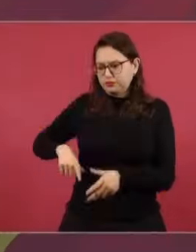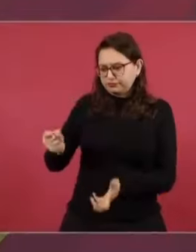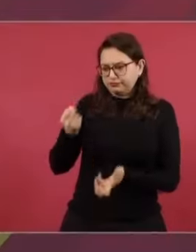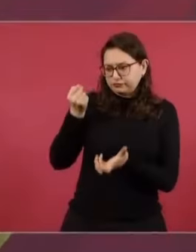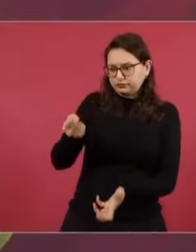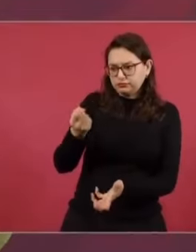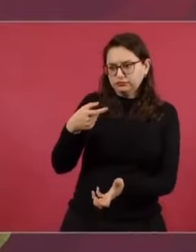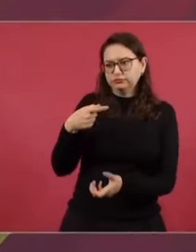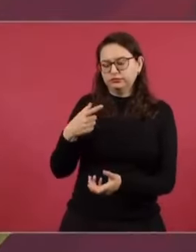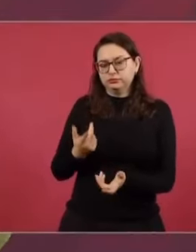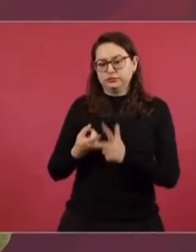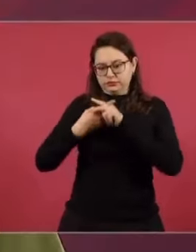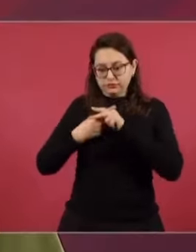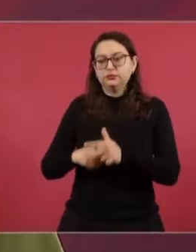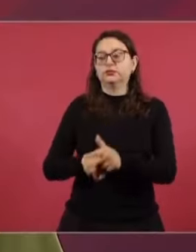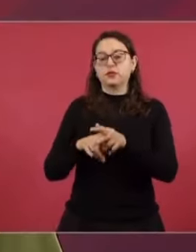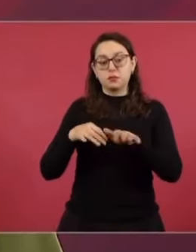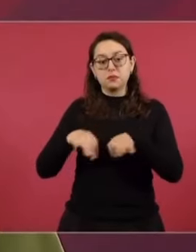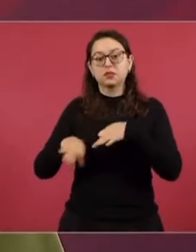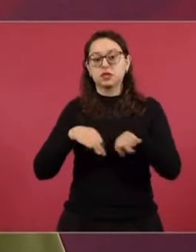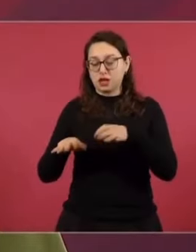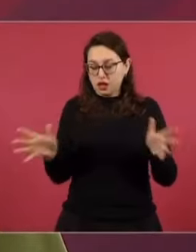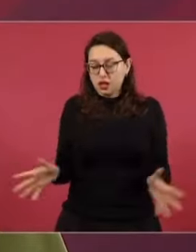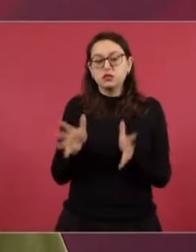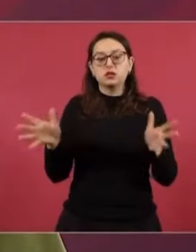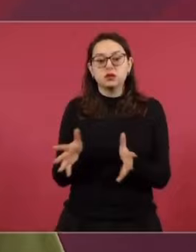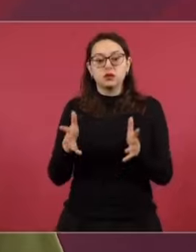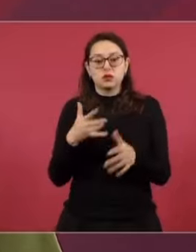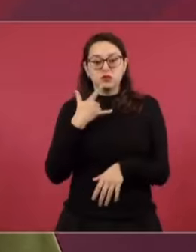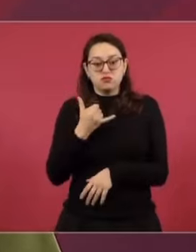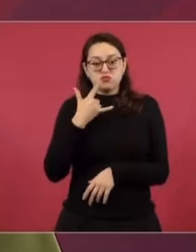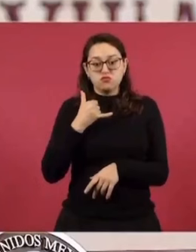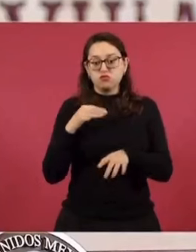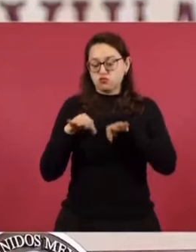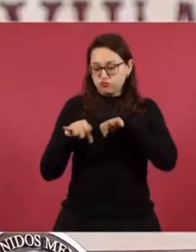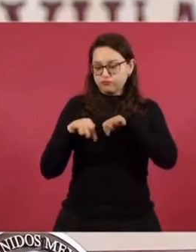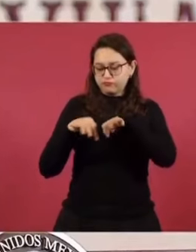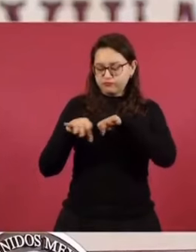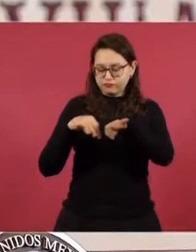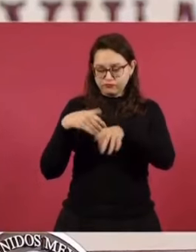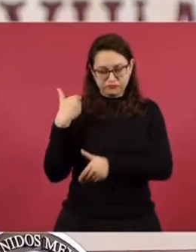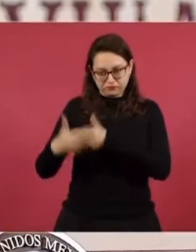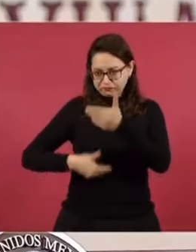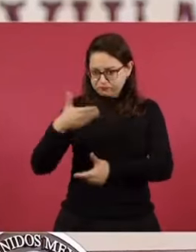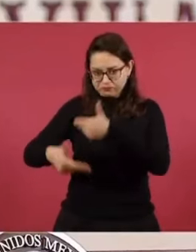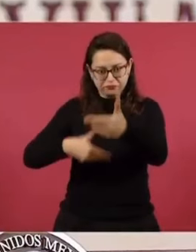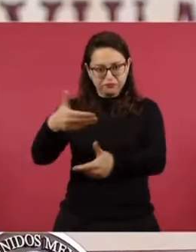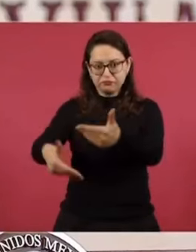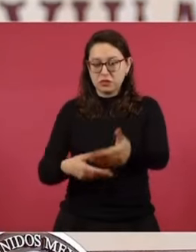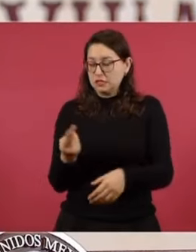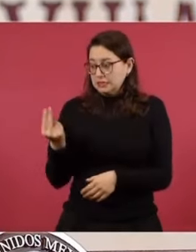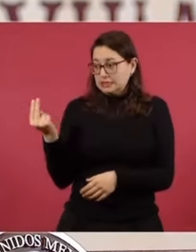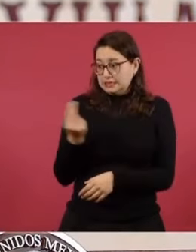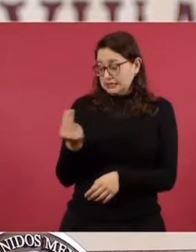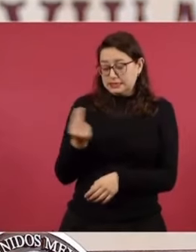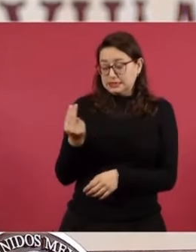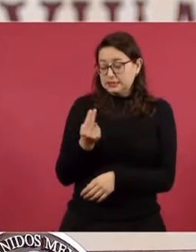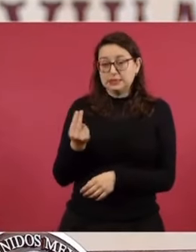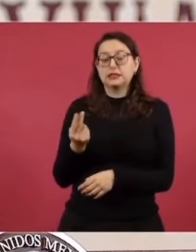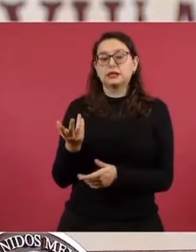operar e iniciar todo lo que es el trabajo tan intenso que se involucra el hacer